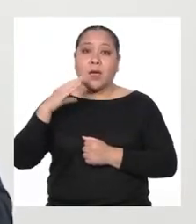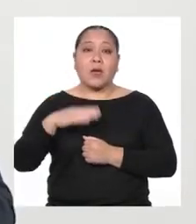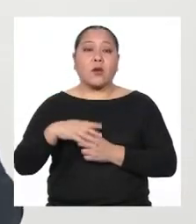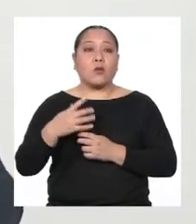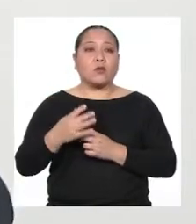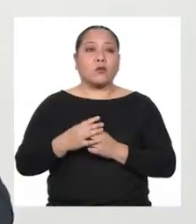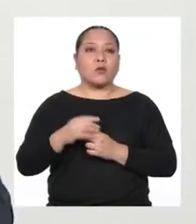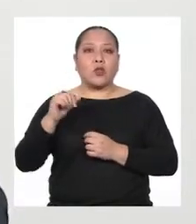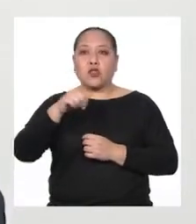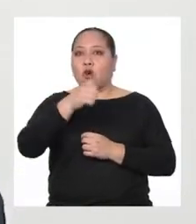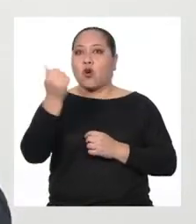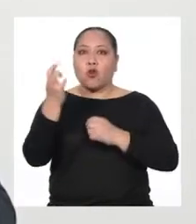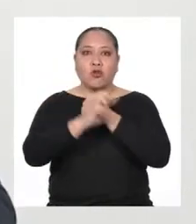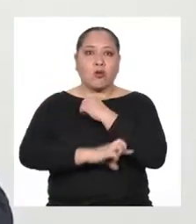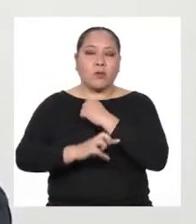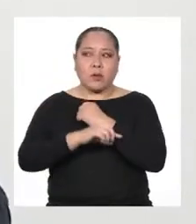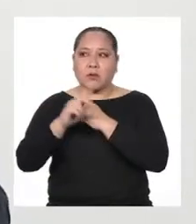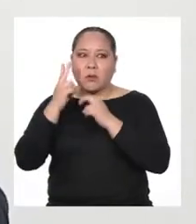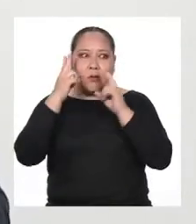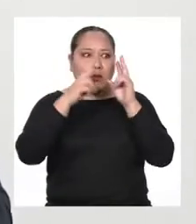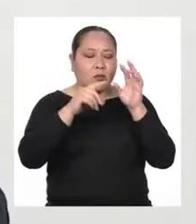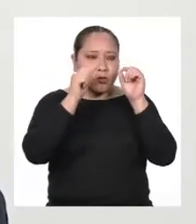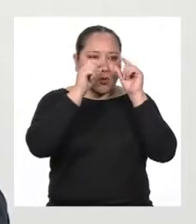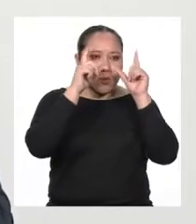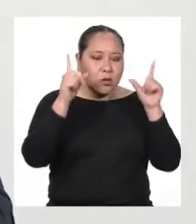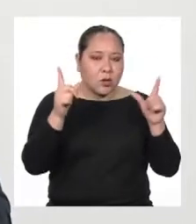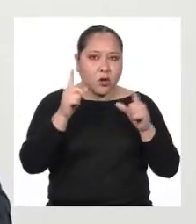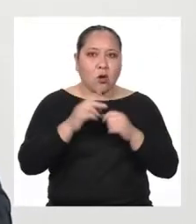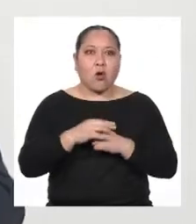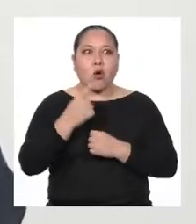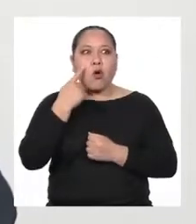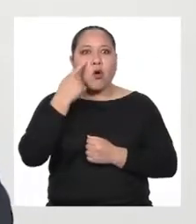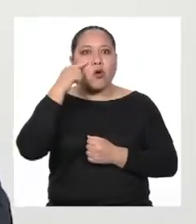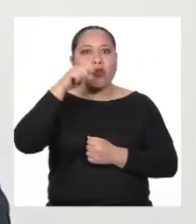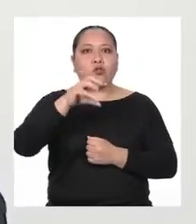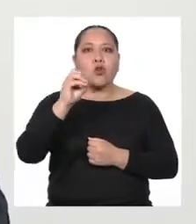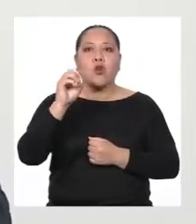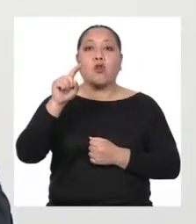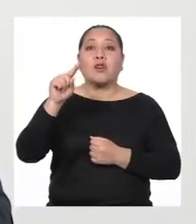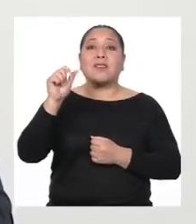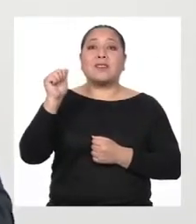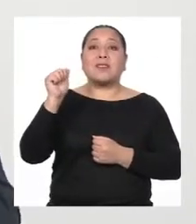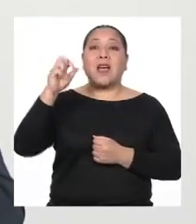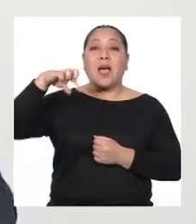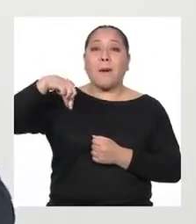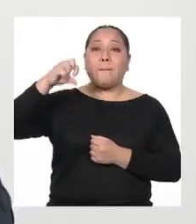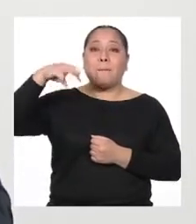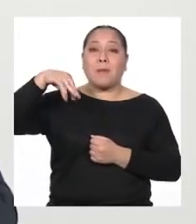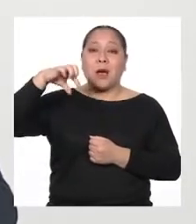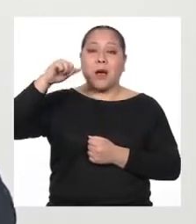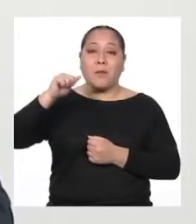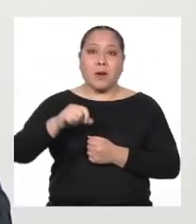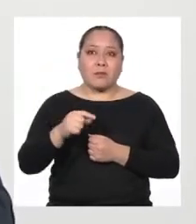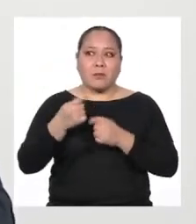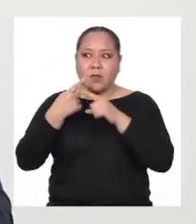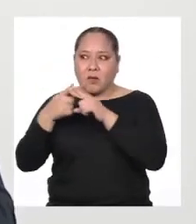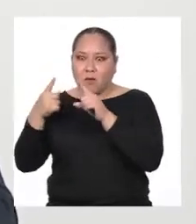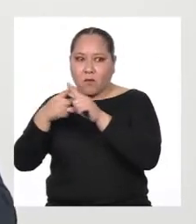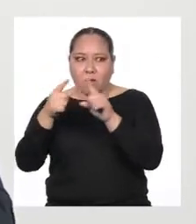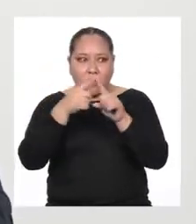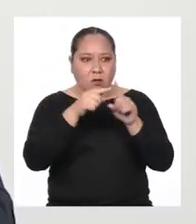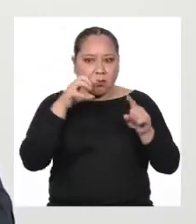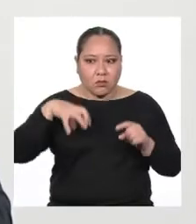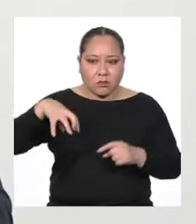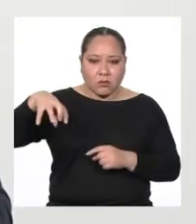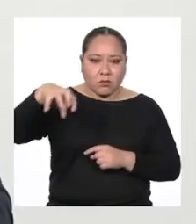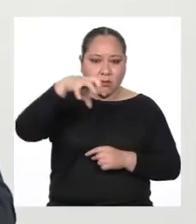país Y se quedó sorprendida cuando conoció Oxapampa Por la gran diversidad que encuentra en cada lugar que